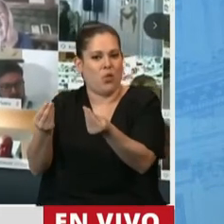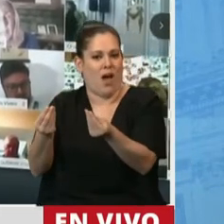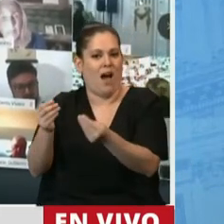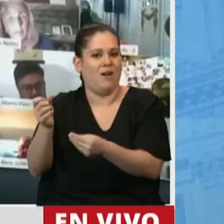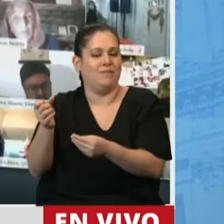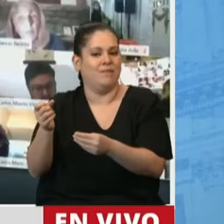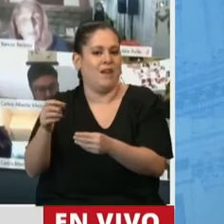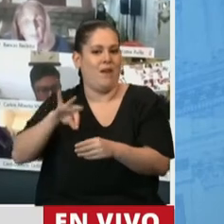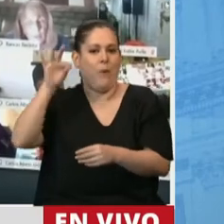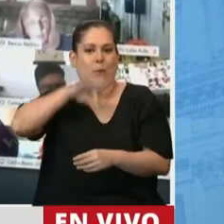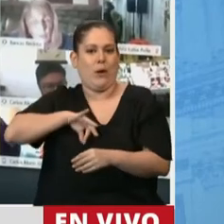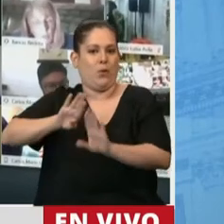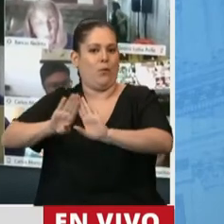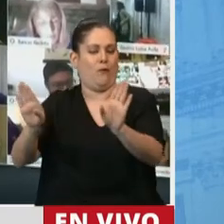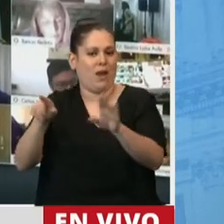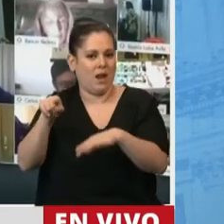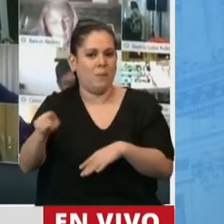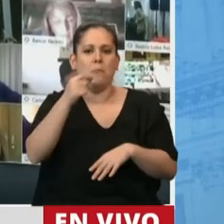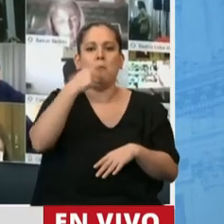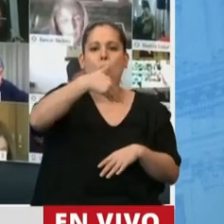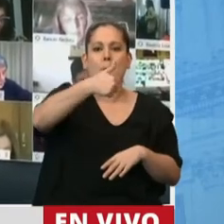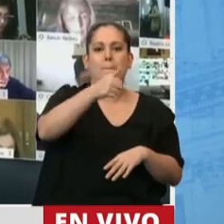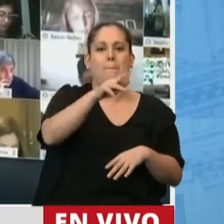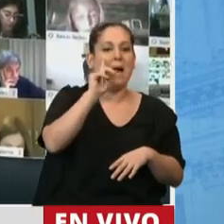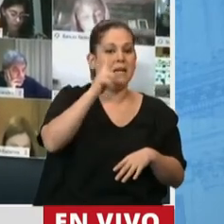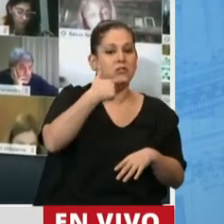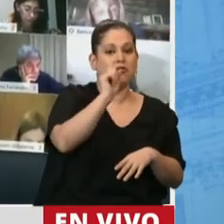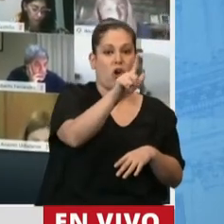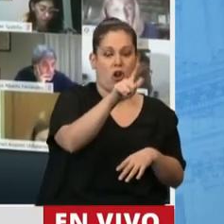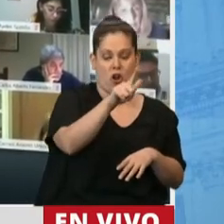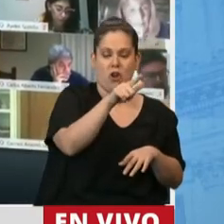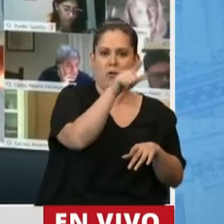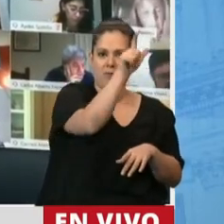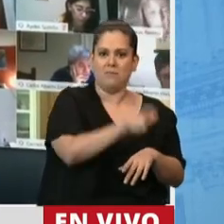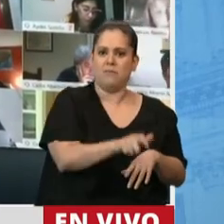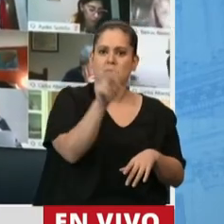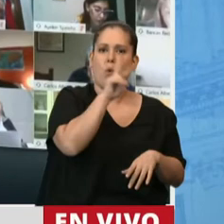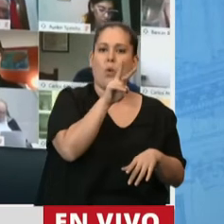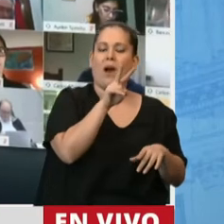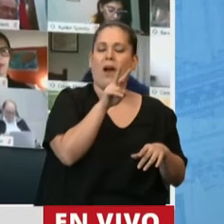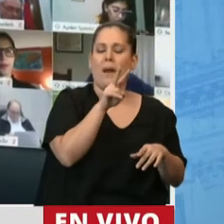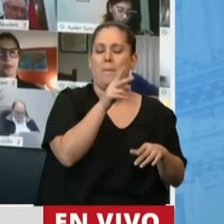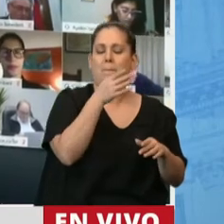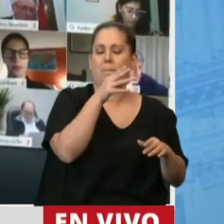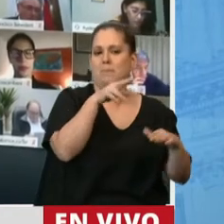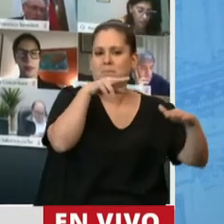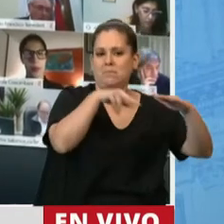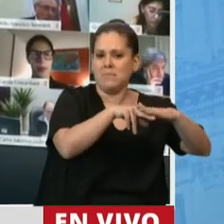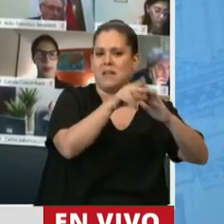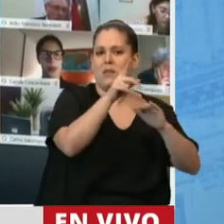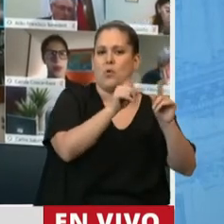por ejemplo, de Marisol y Bárbara. Marisol fue la paciente 130, fue una de las primeras que empezó